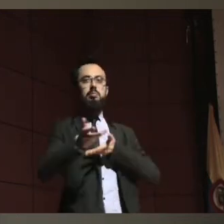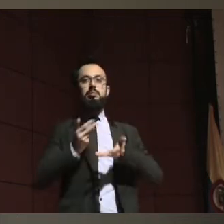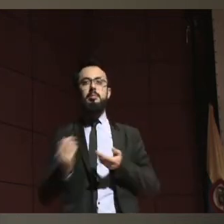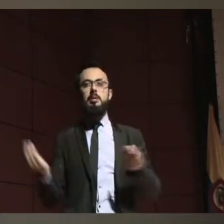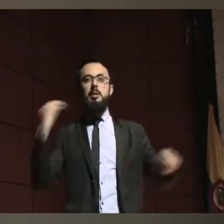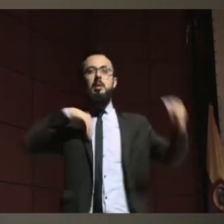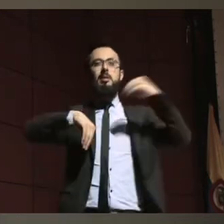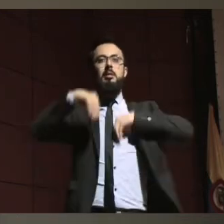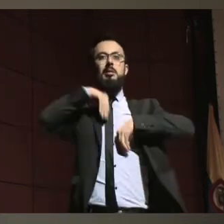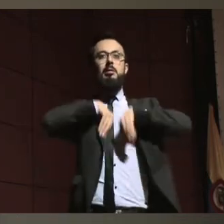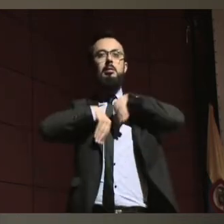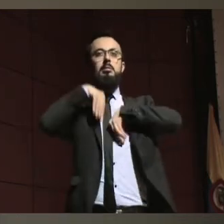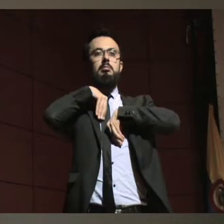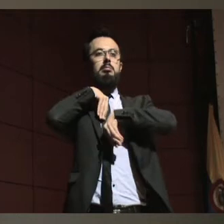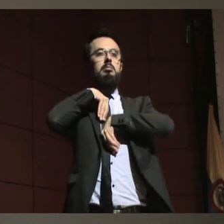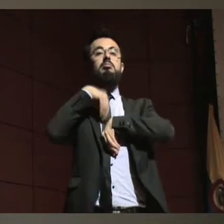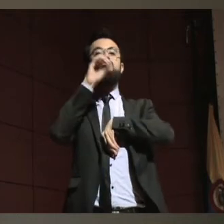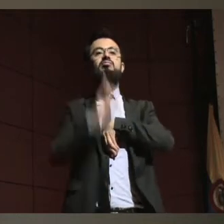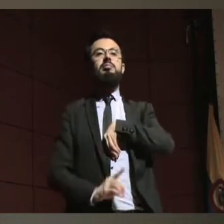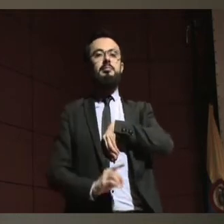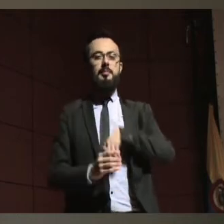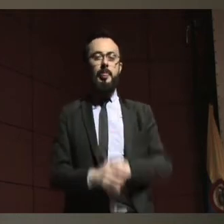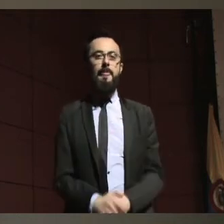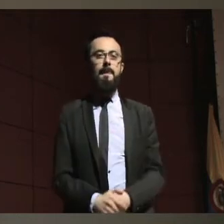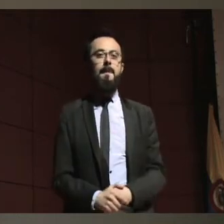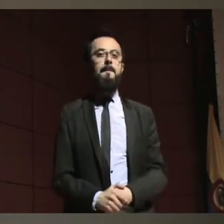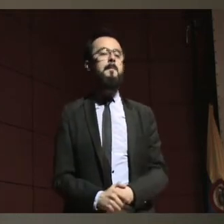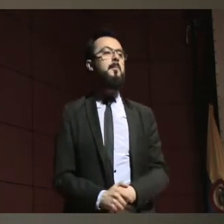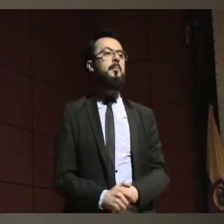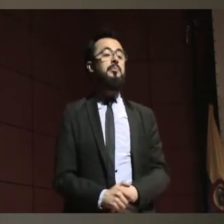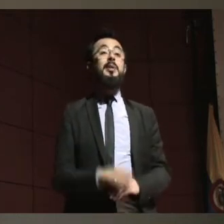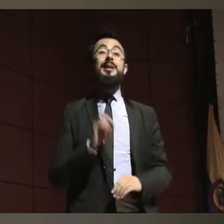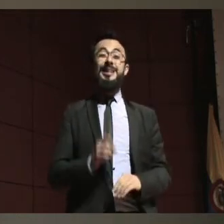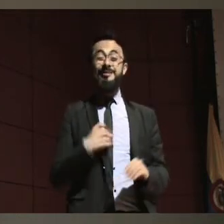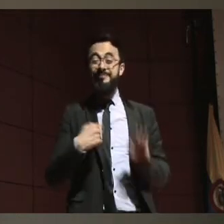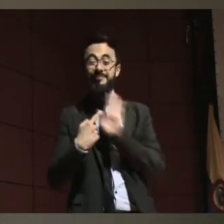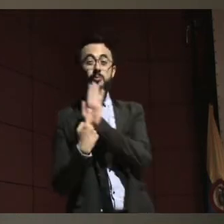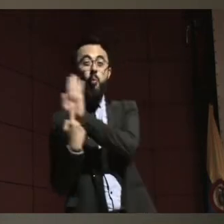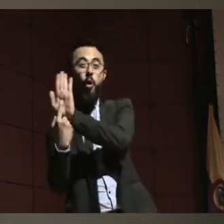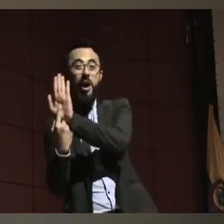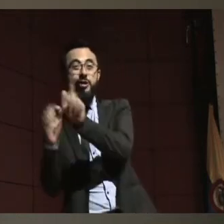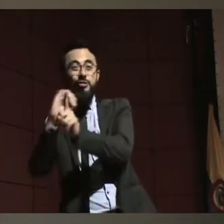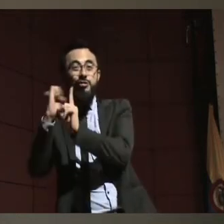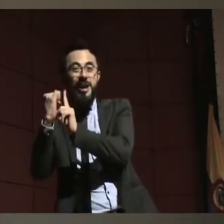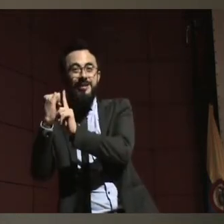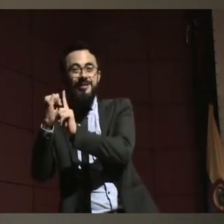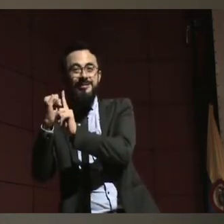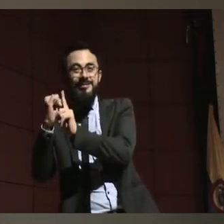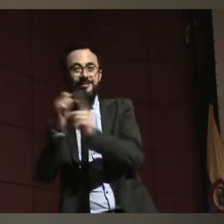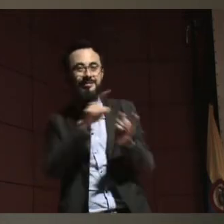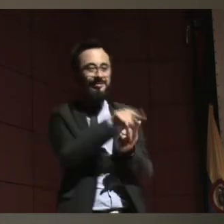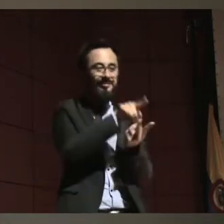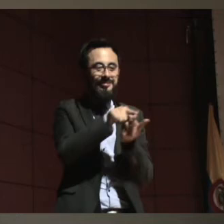la información que hace el modelo social de lo que es la discapacidad. Y fíjense ustedes que en el modelo social